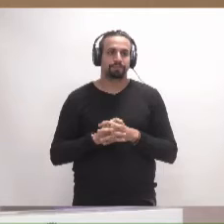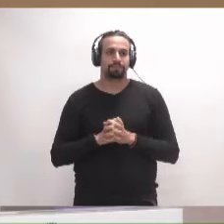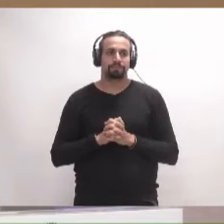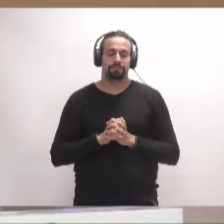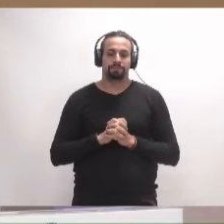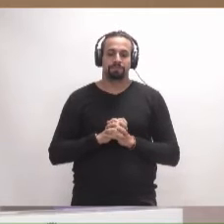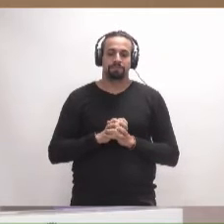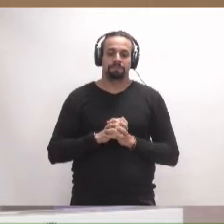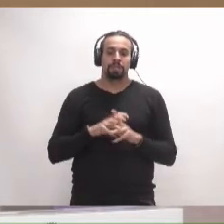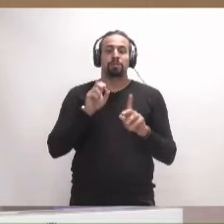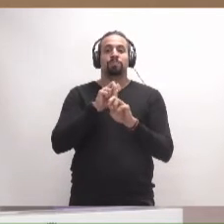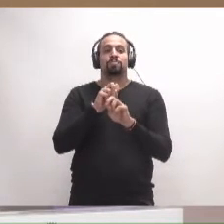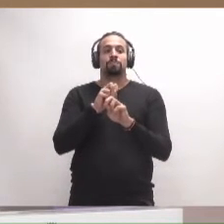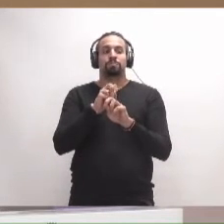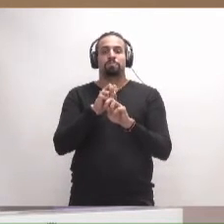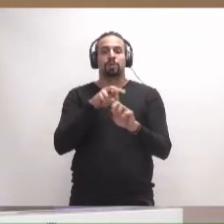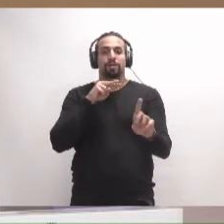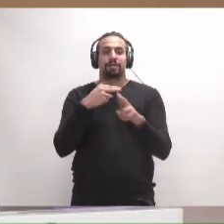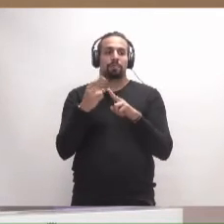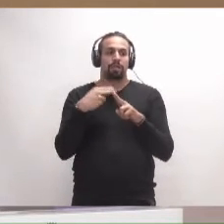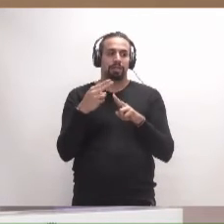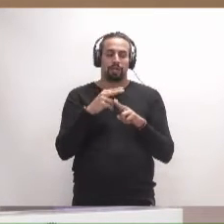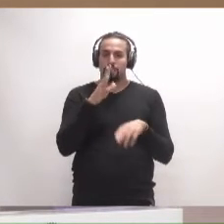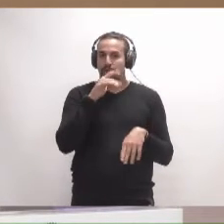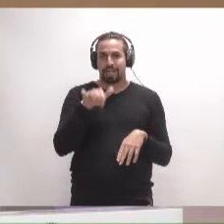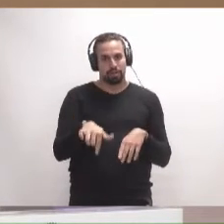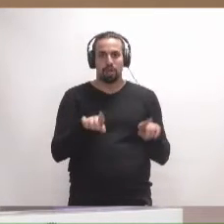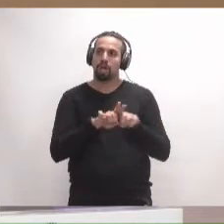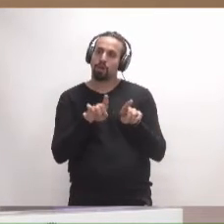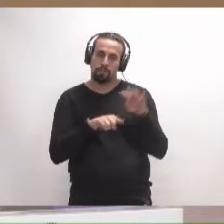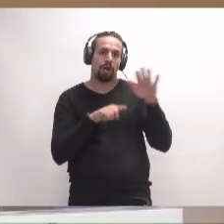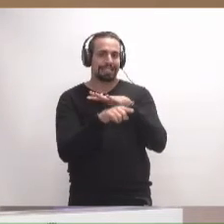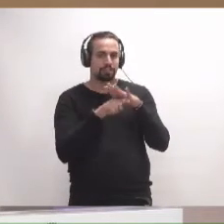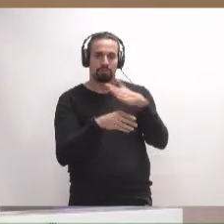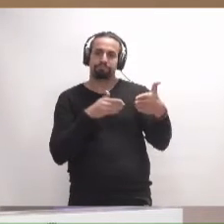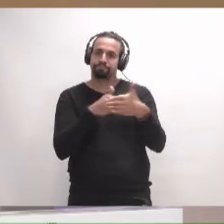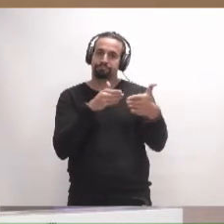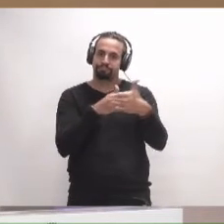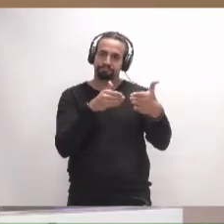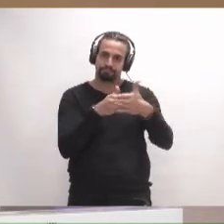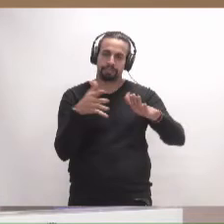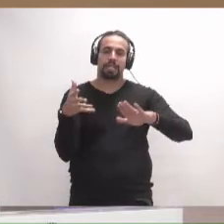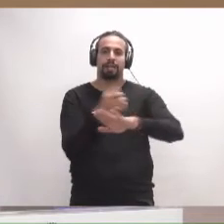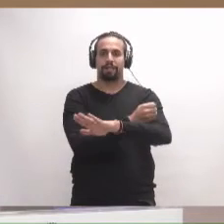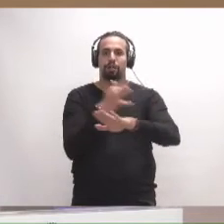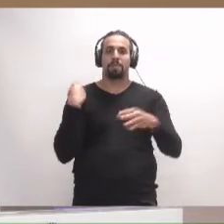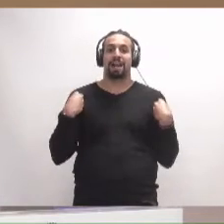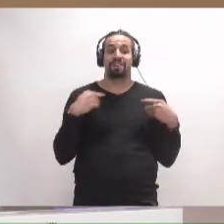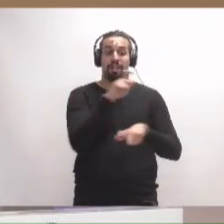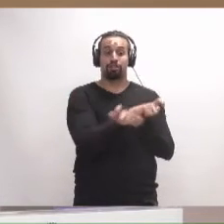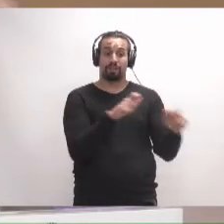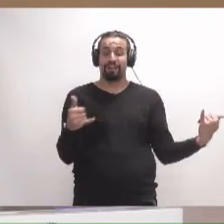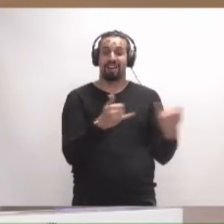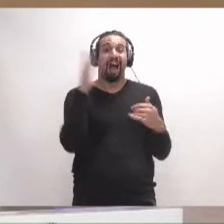Y desde el punto de vista político, porque esto sería torpedear la gestión del cabildo y, por lo tanto, la vida de tinefeños.